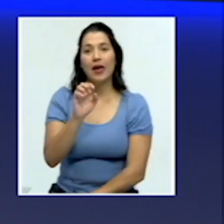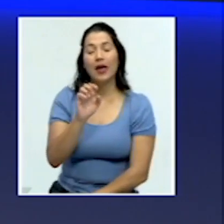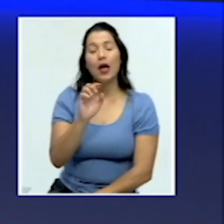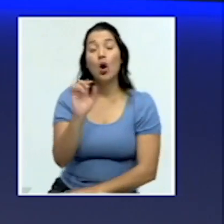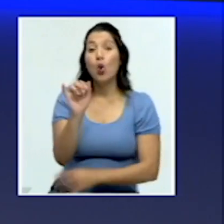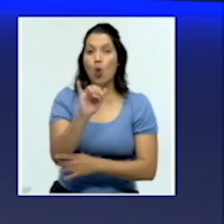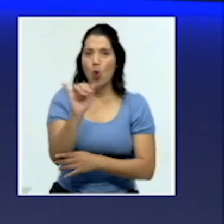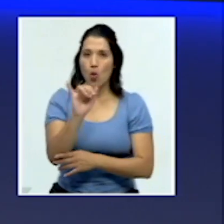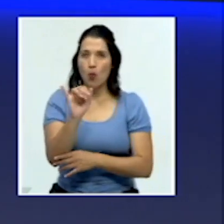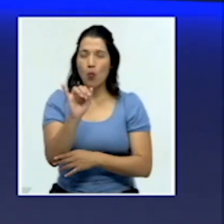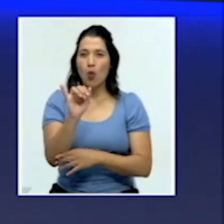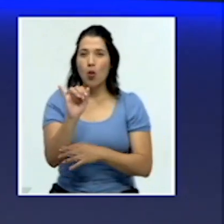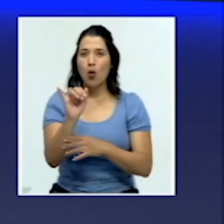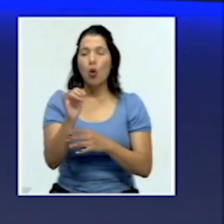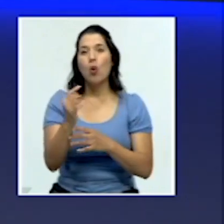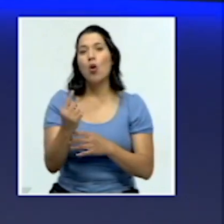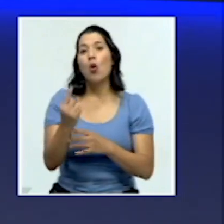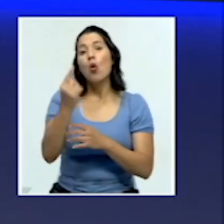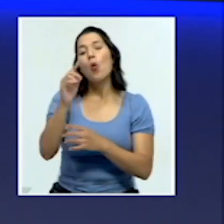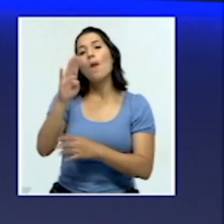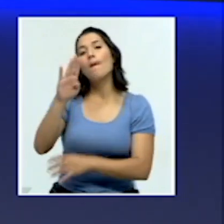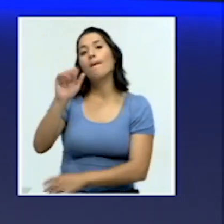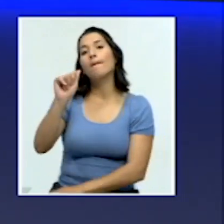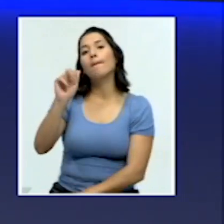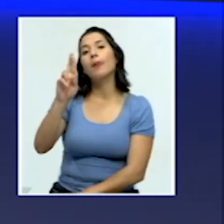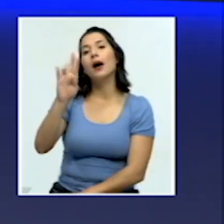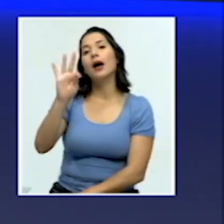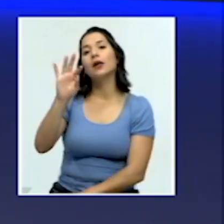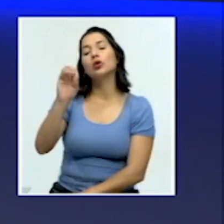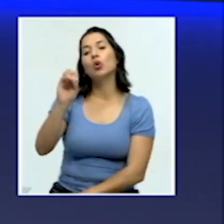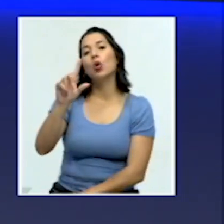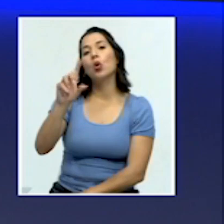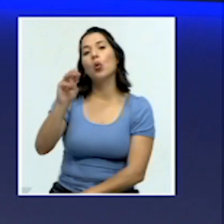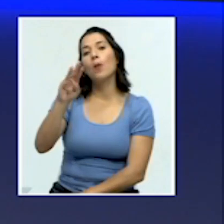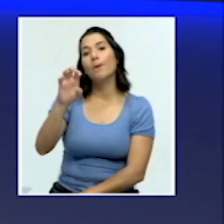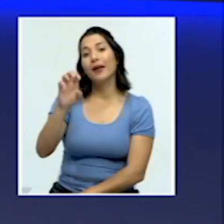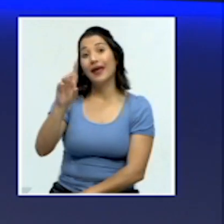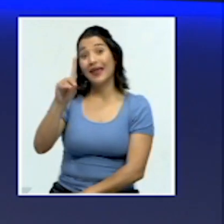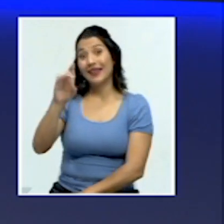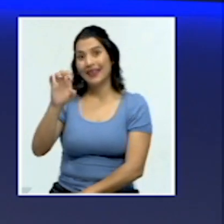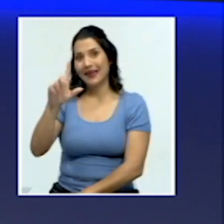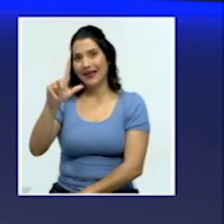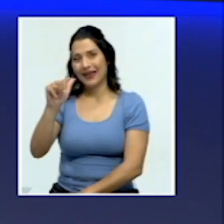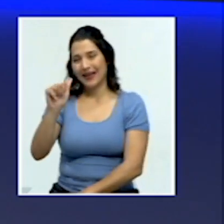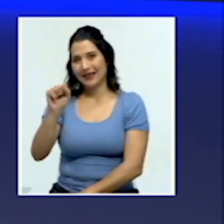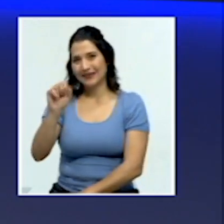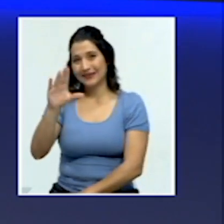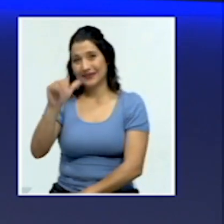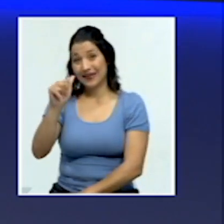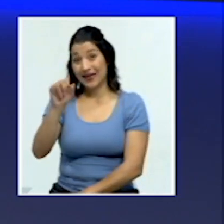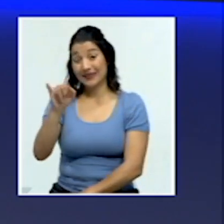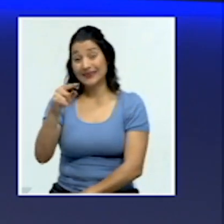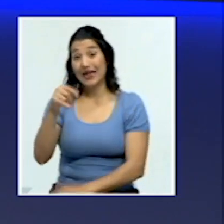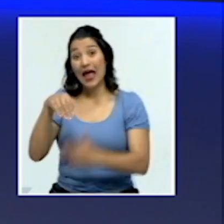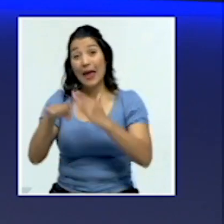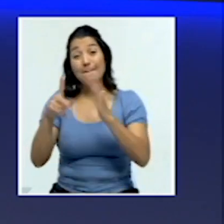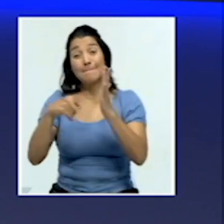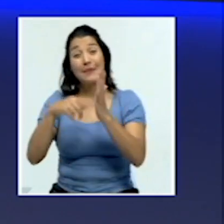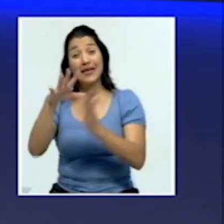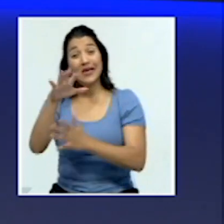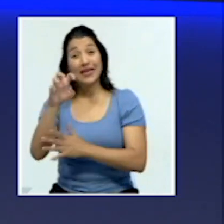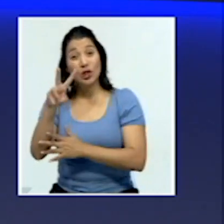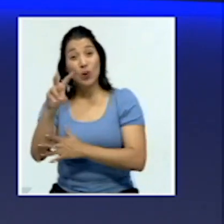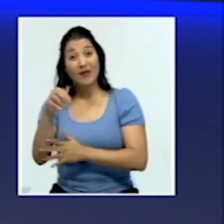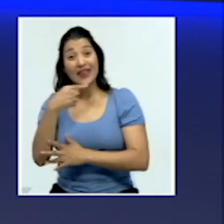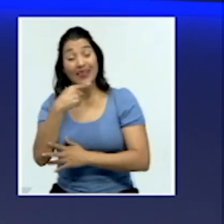original de las Indias, Fray Bartolomé de las Casas, reseñó en 1520 como un pueblo rebelde que